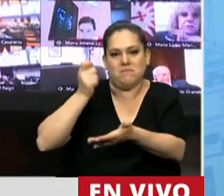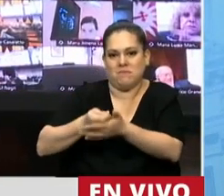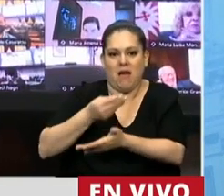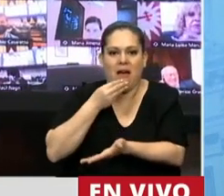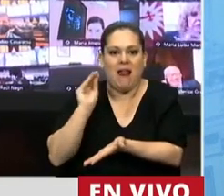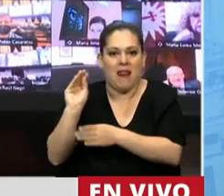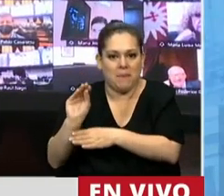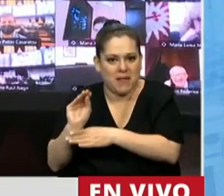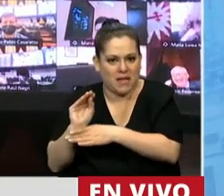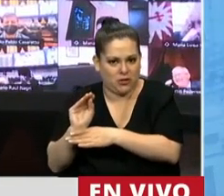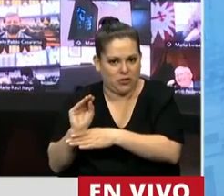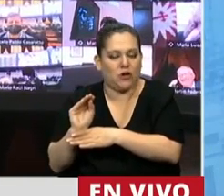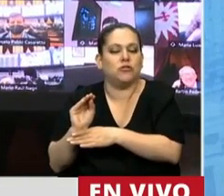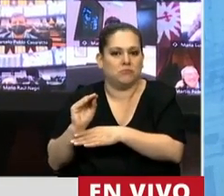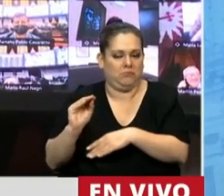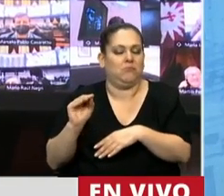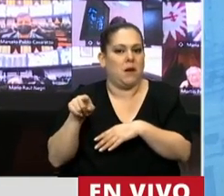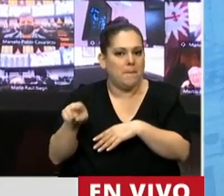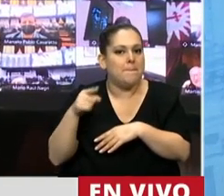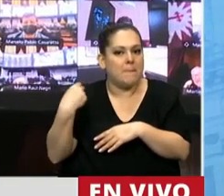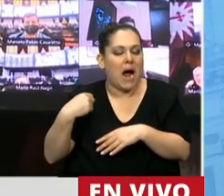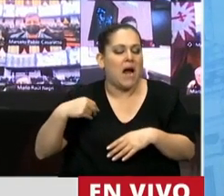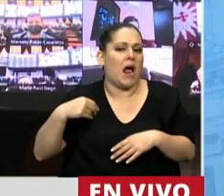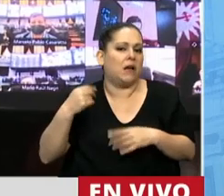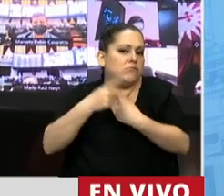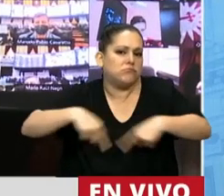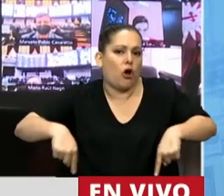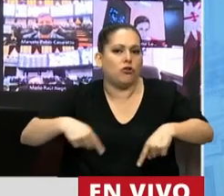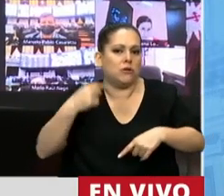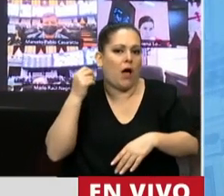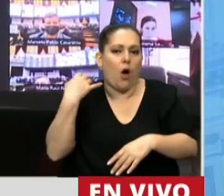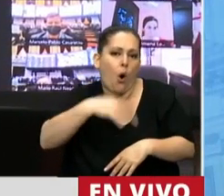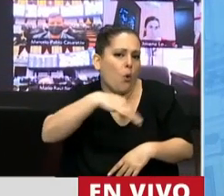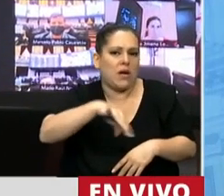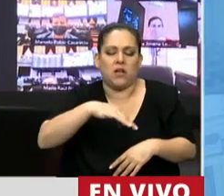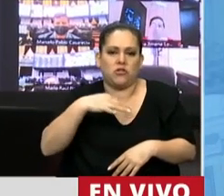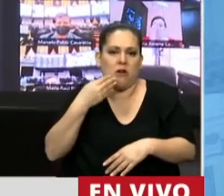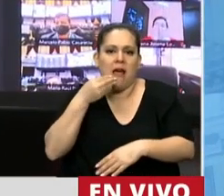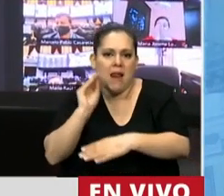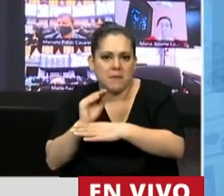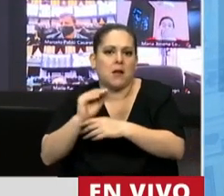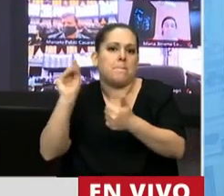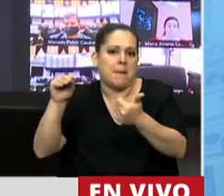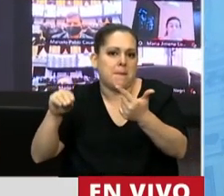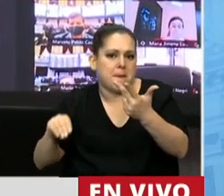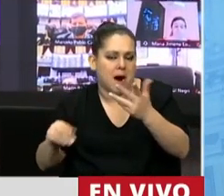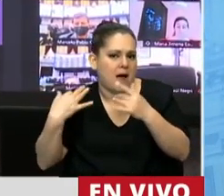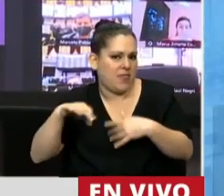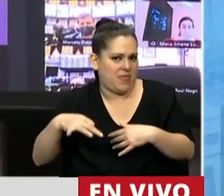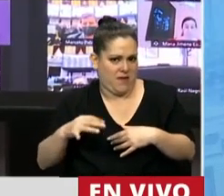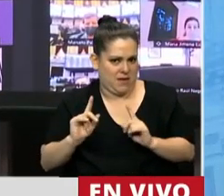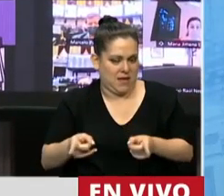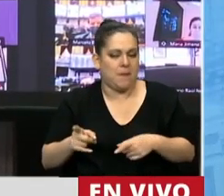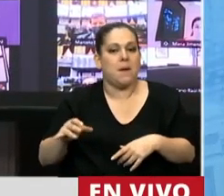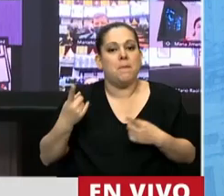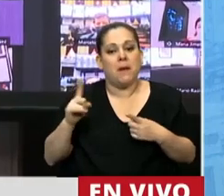pero que se excluya expresamente a todo lo que refiere a las obligaciones alimentarias. Entonces, lamentablemente